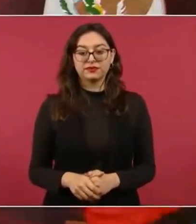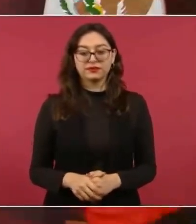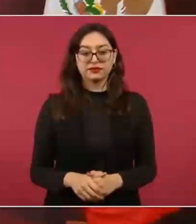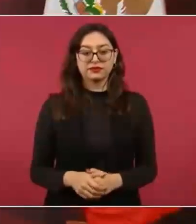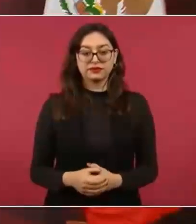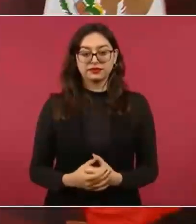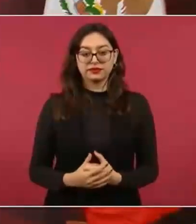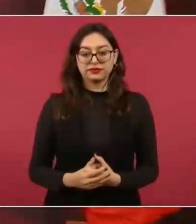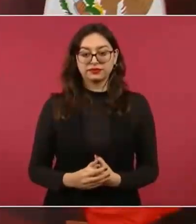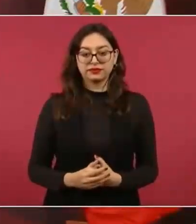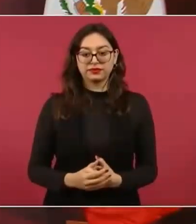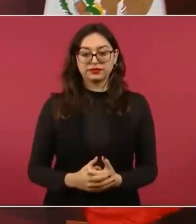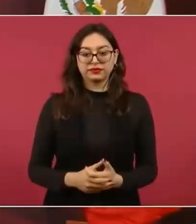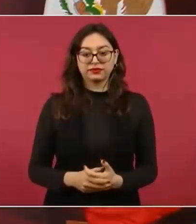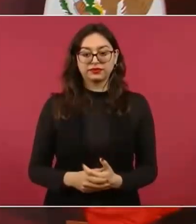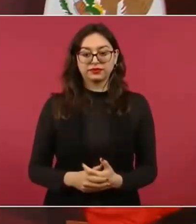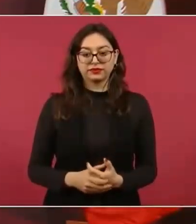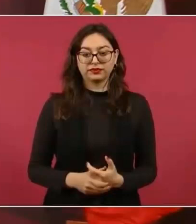Este.